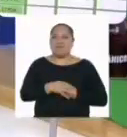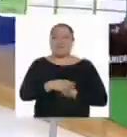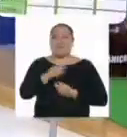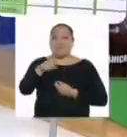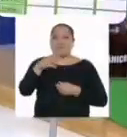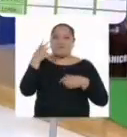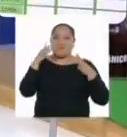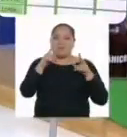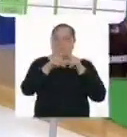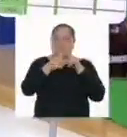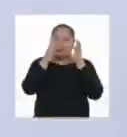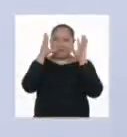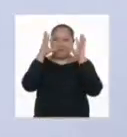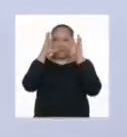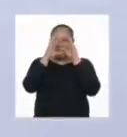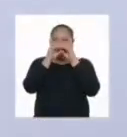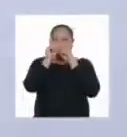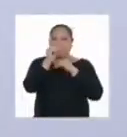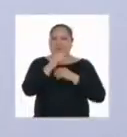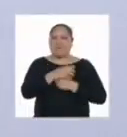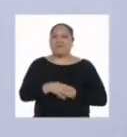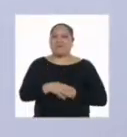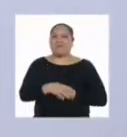Ya, se empezó a oscurecer.